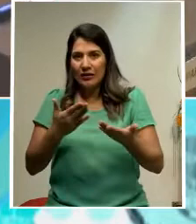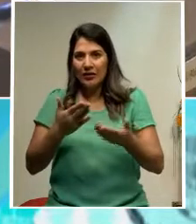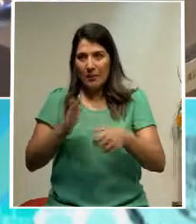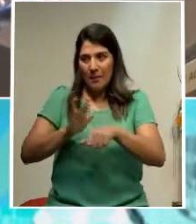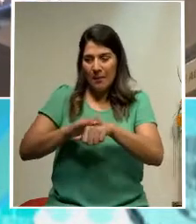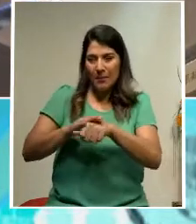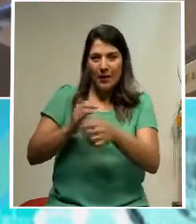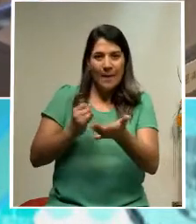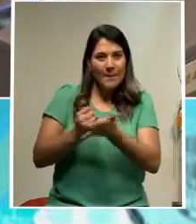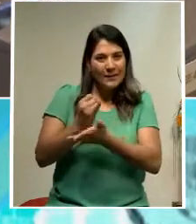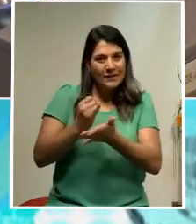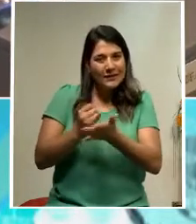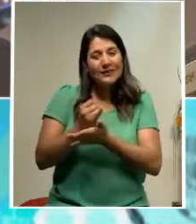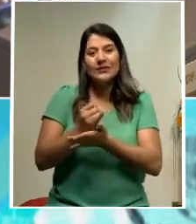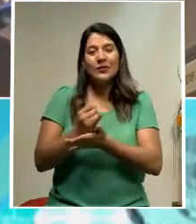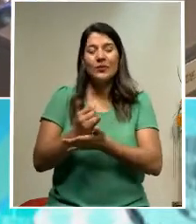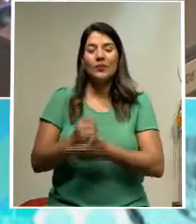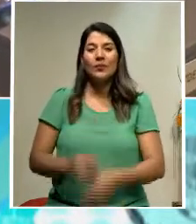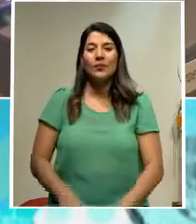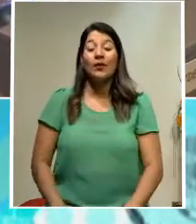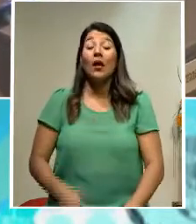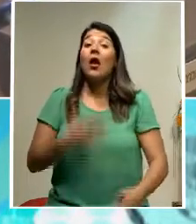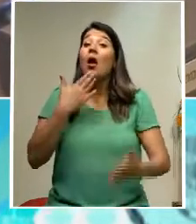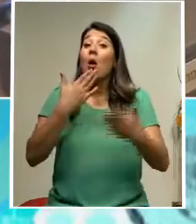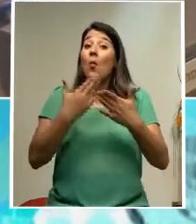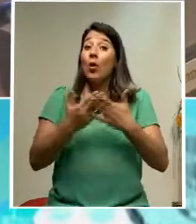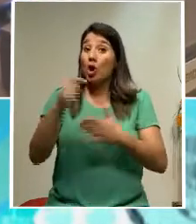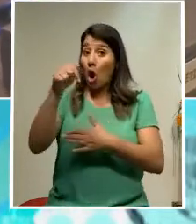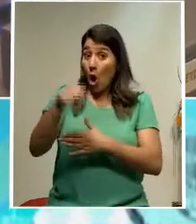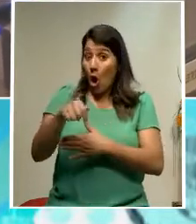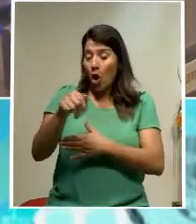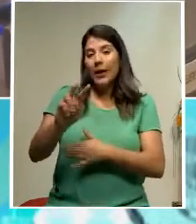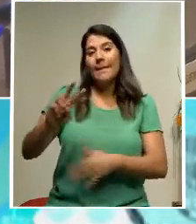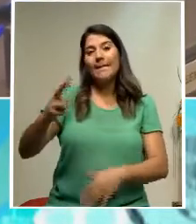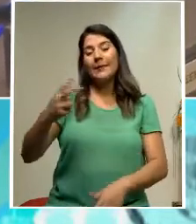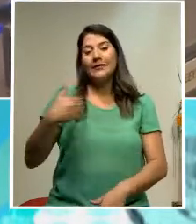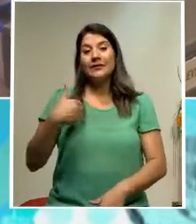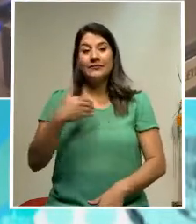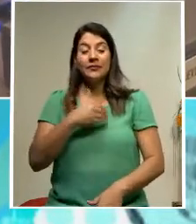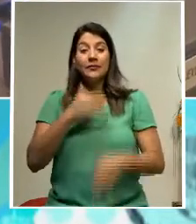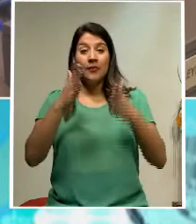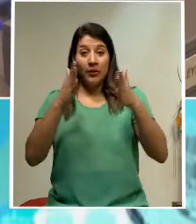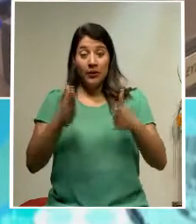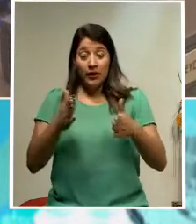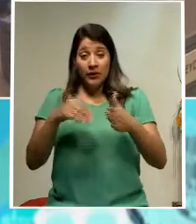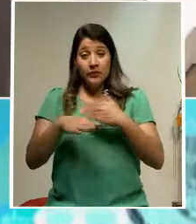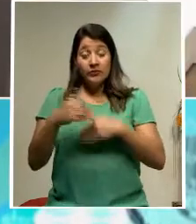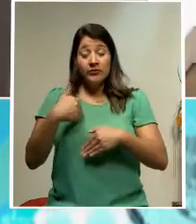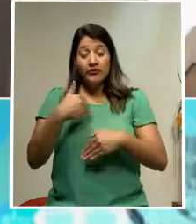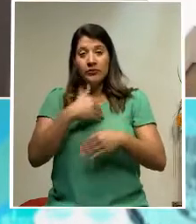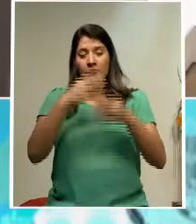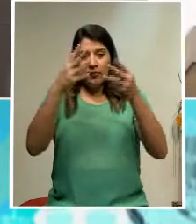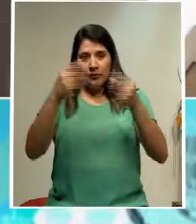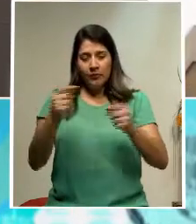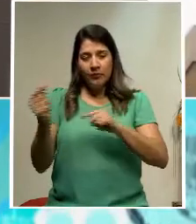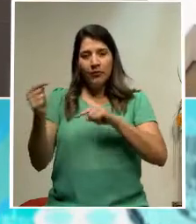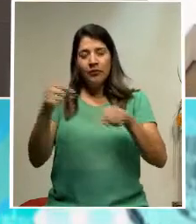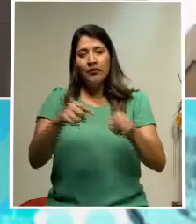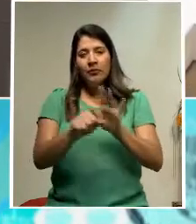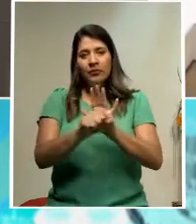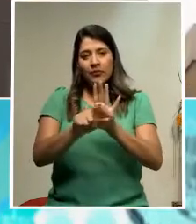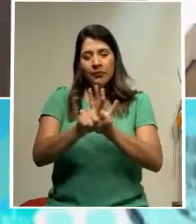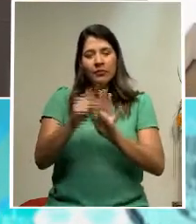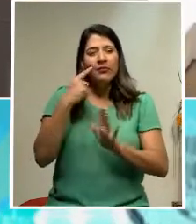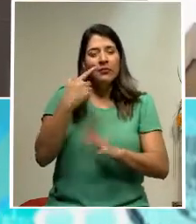lo que es el tema del caso Cochinilla. Bueno, hoy estuvo el viceministro de Egresos del Ministerio de Hacienda acá, e inclusive